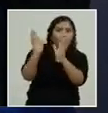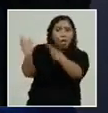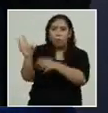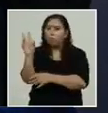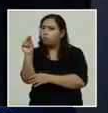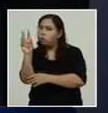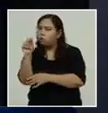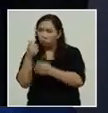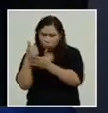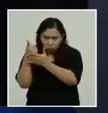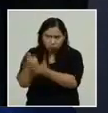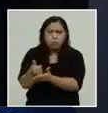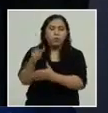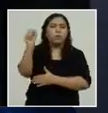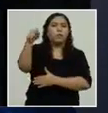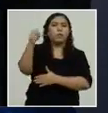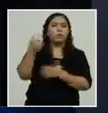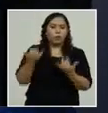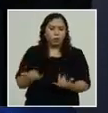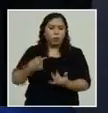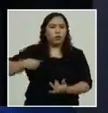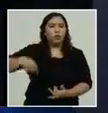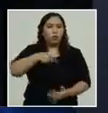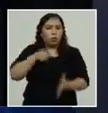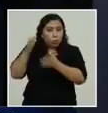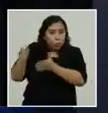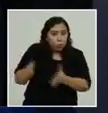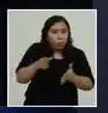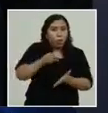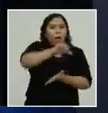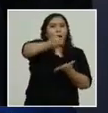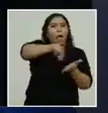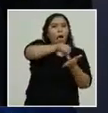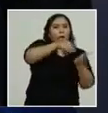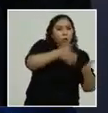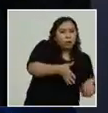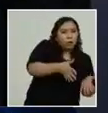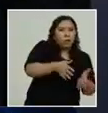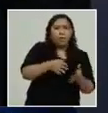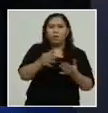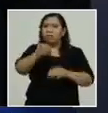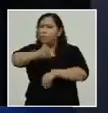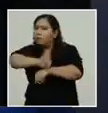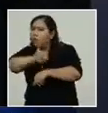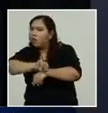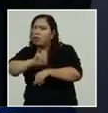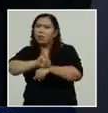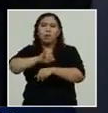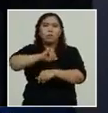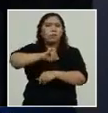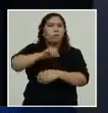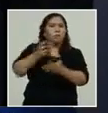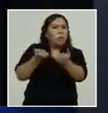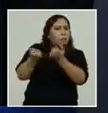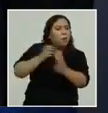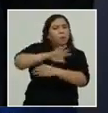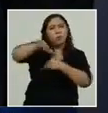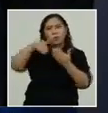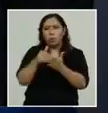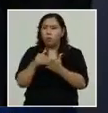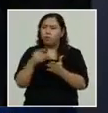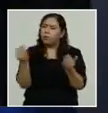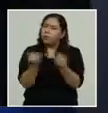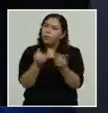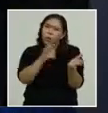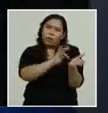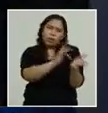de mecanismos junto con alcaldes junto con ONGs con iglesias a quienes también les agradezco